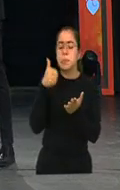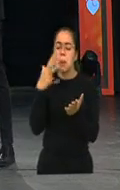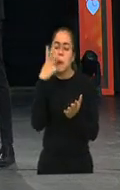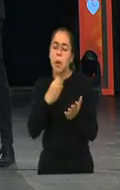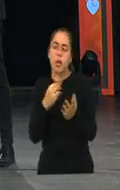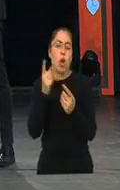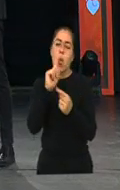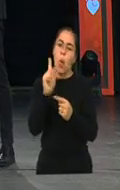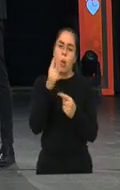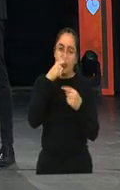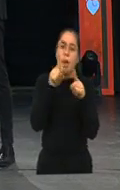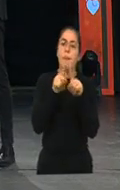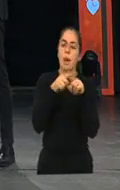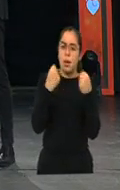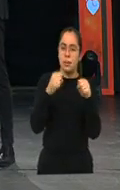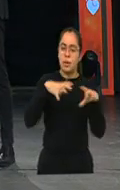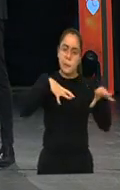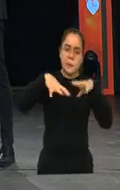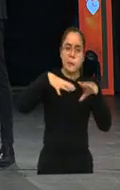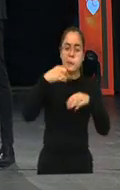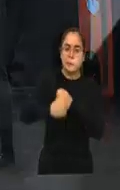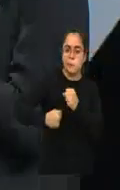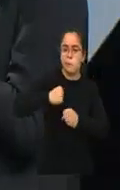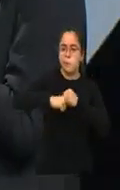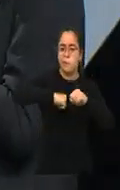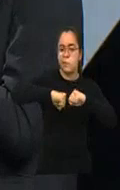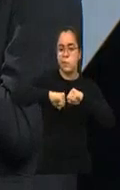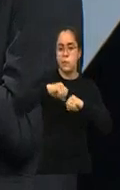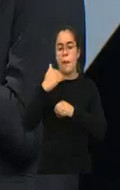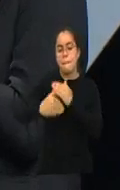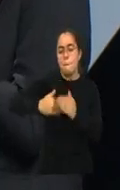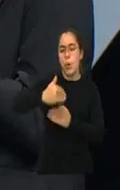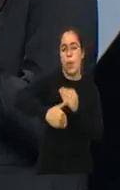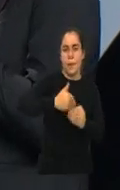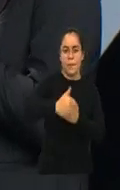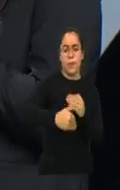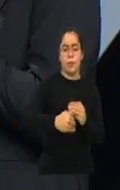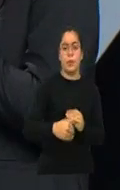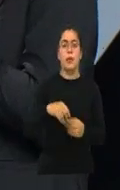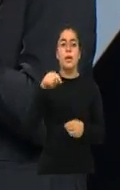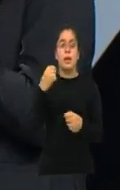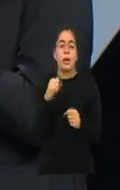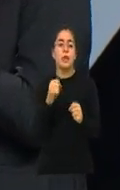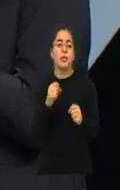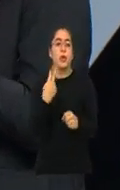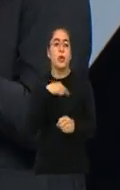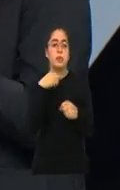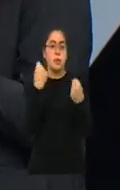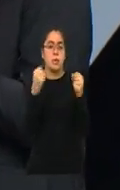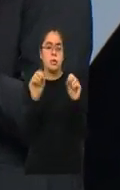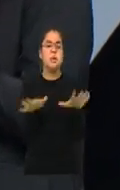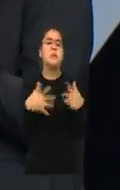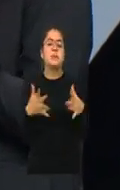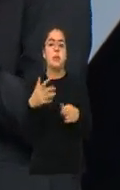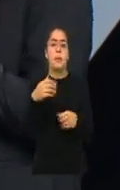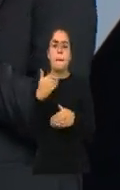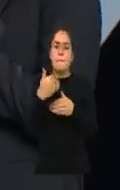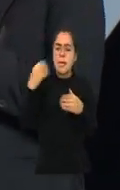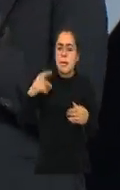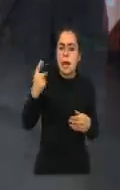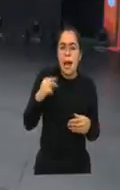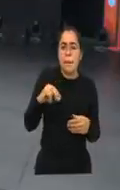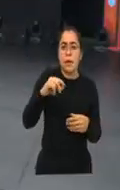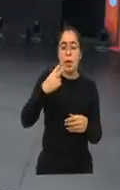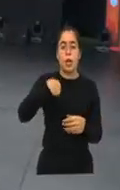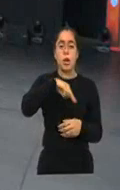ponerle acciones, ¿verdad? Como corresponde. Y eso creo que es lo que estamos haciendo el día de hoy. Es un convenio de los que más rápido hemos empezado a ejecutar.